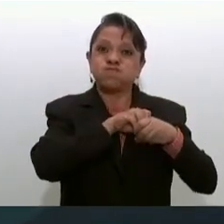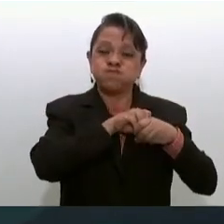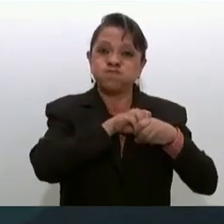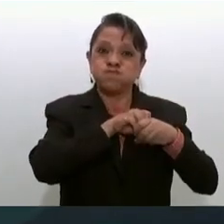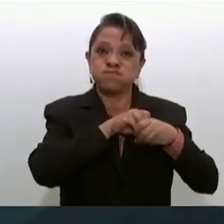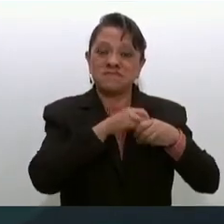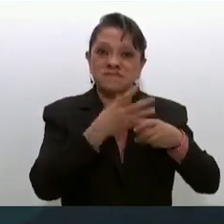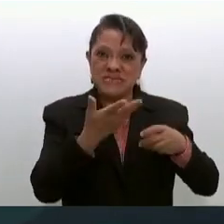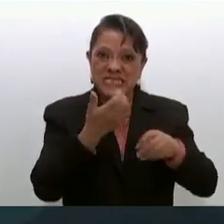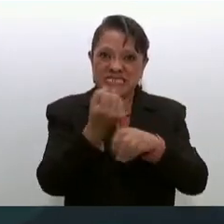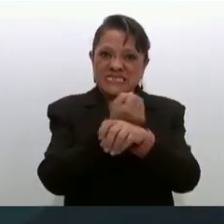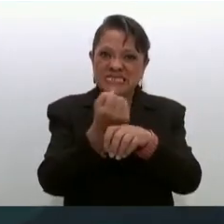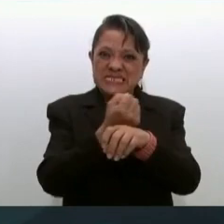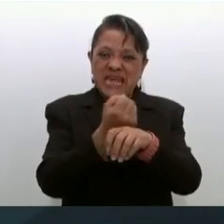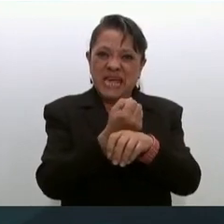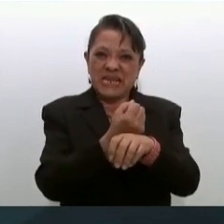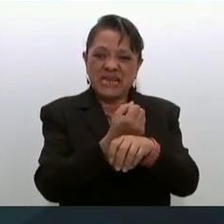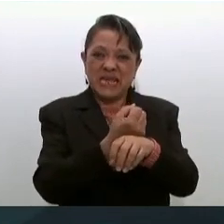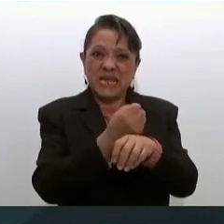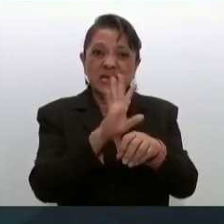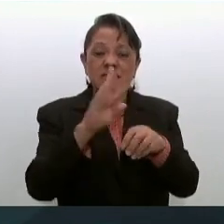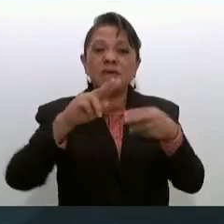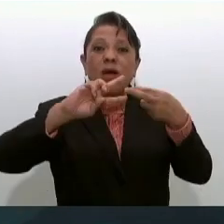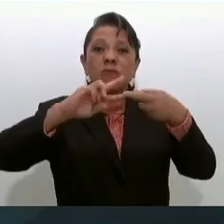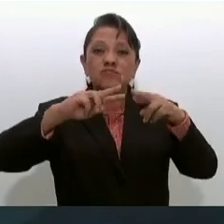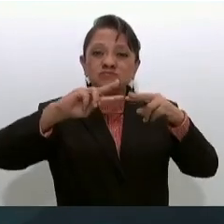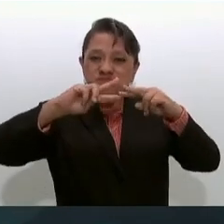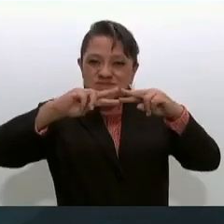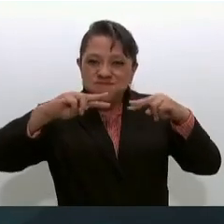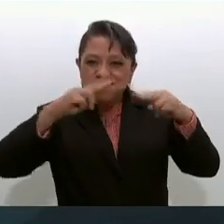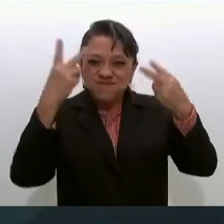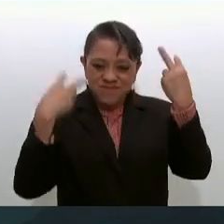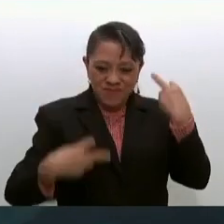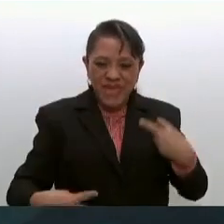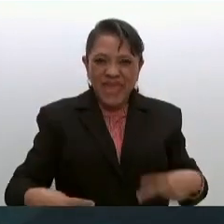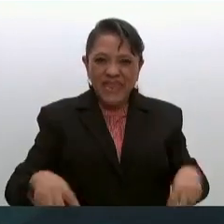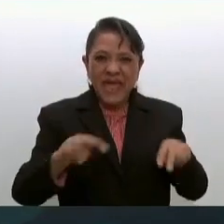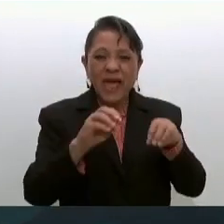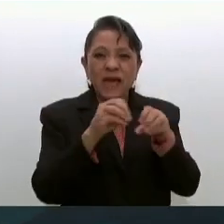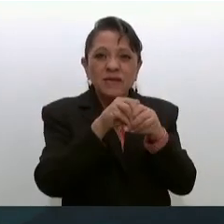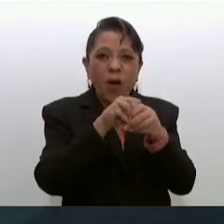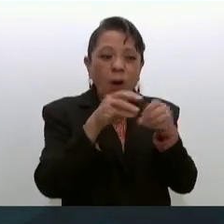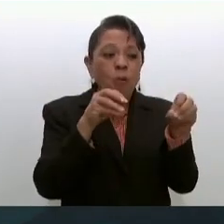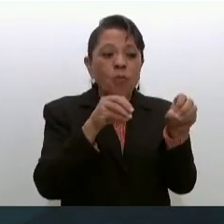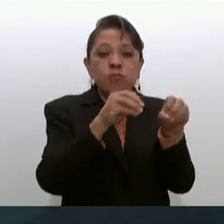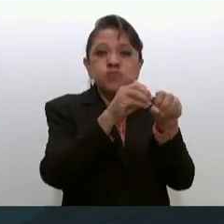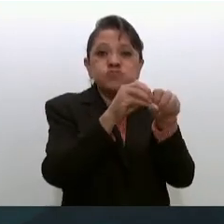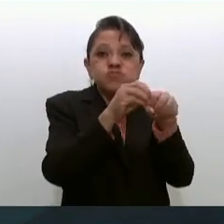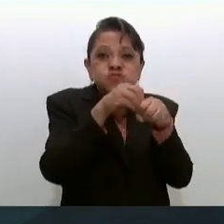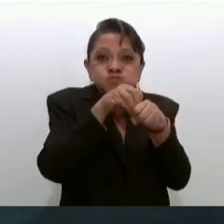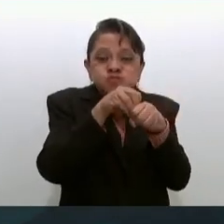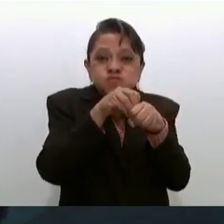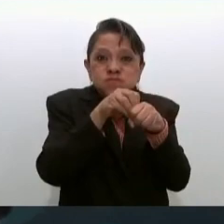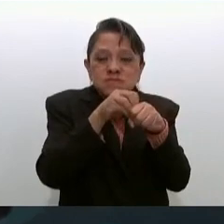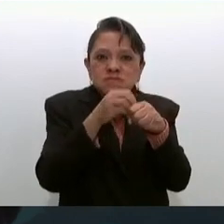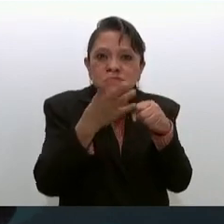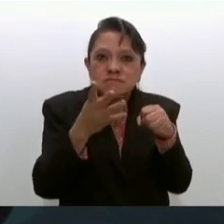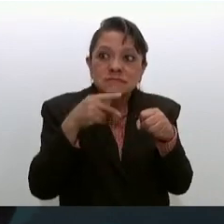90% cerrada completamente por eso